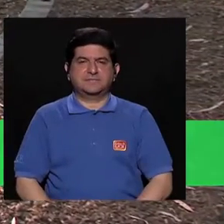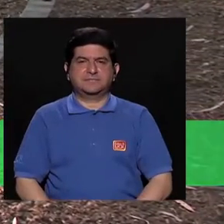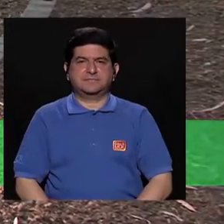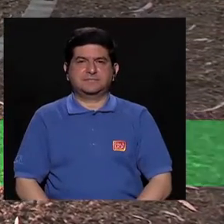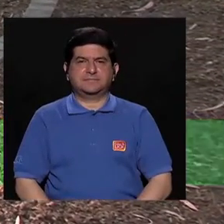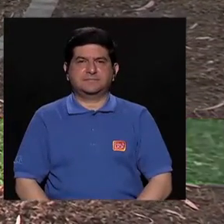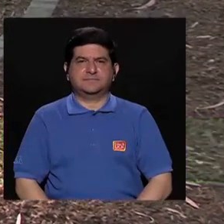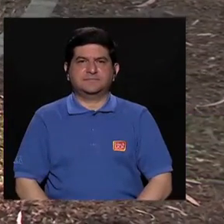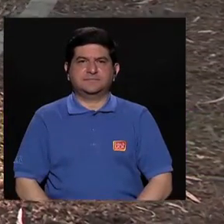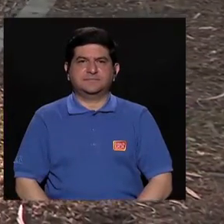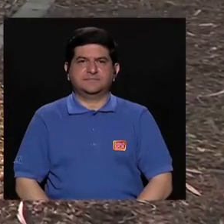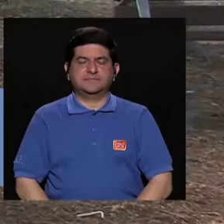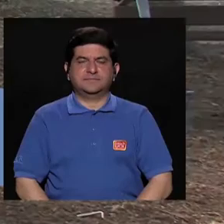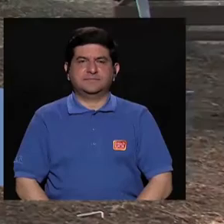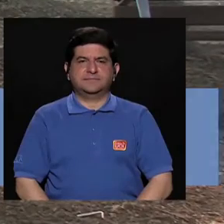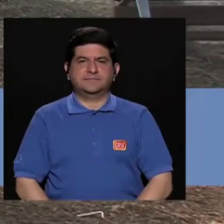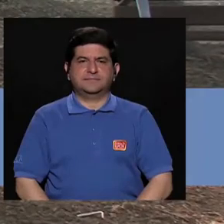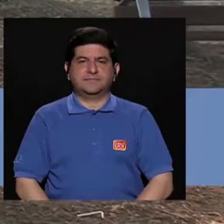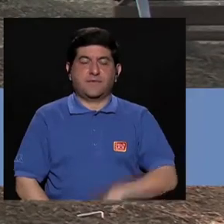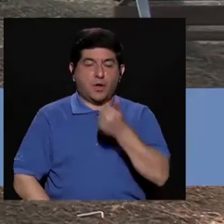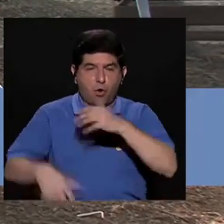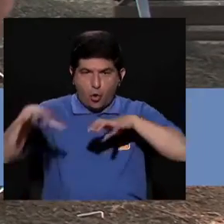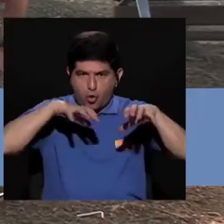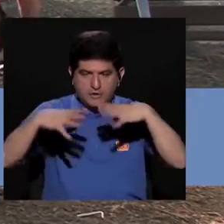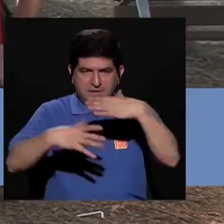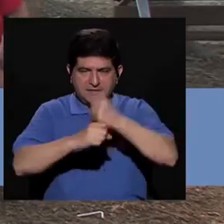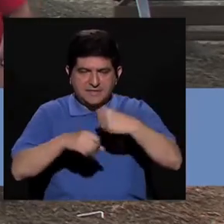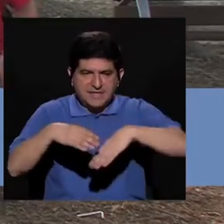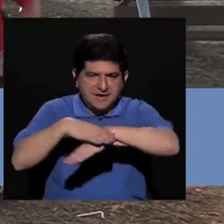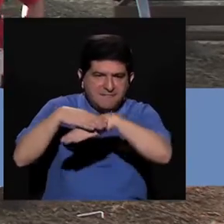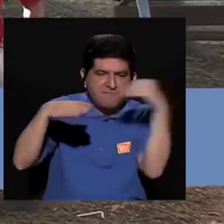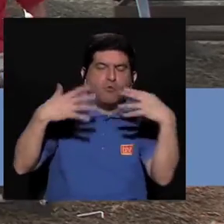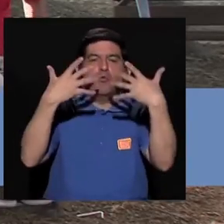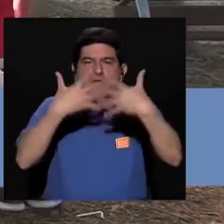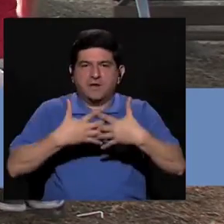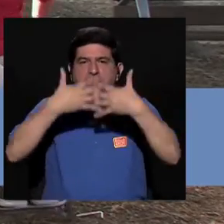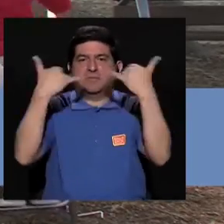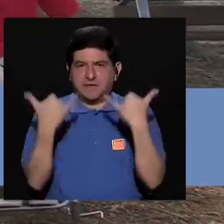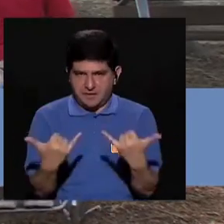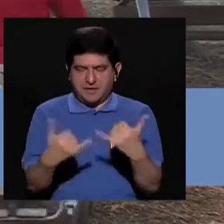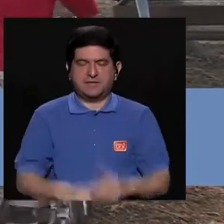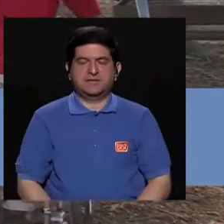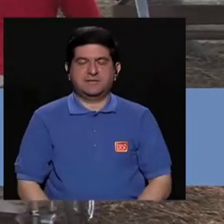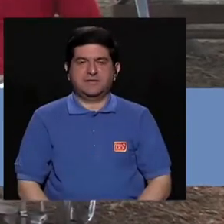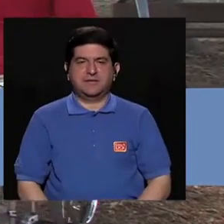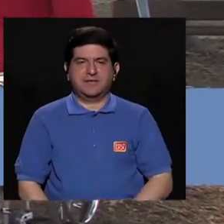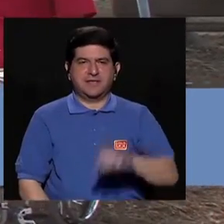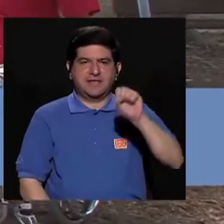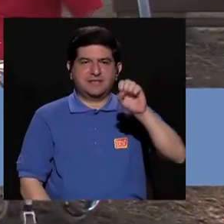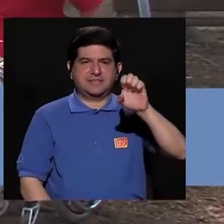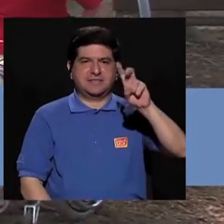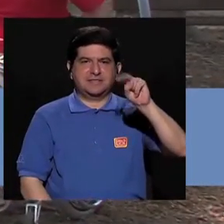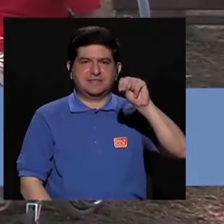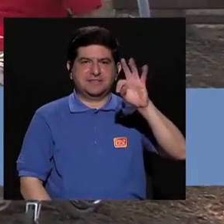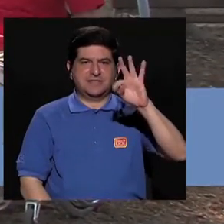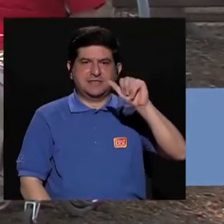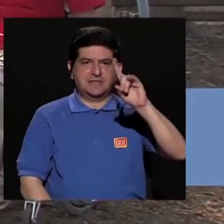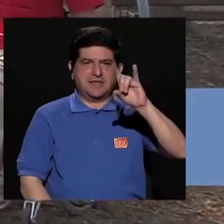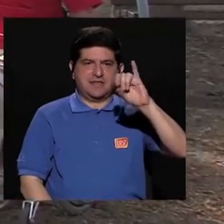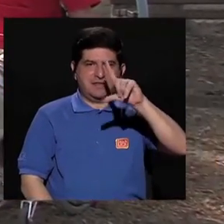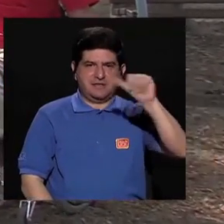Muy bien. Y otro ejercicio que podemos hacer afuera de la máquina es una sentadilla, donde nos agarramos lateral,